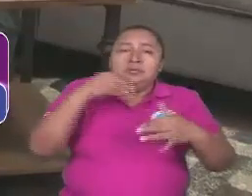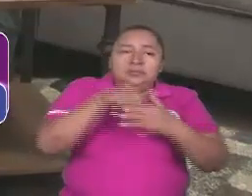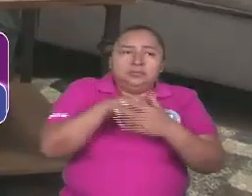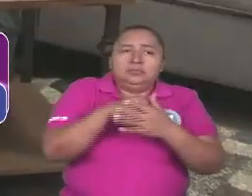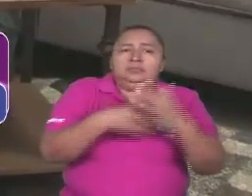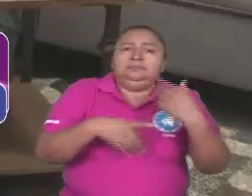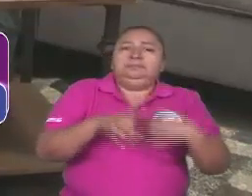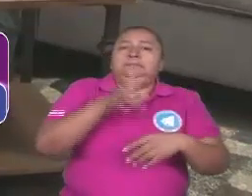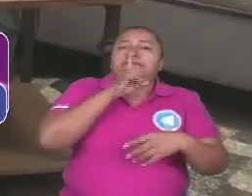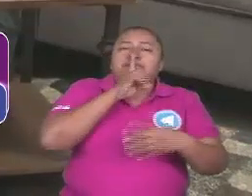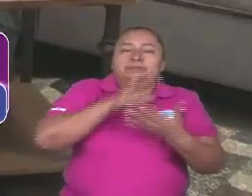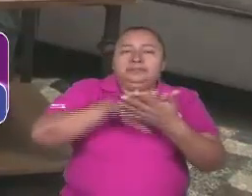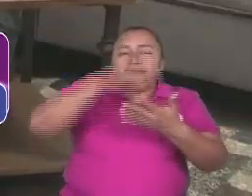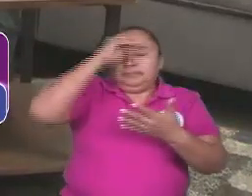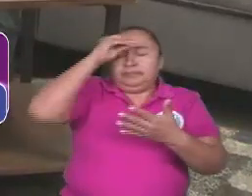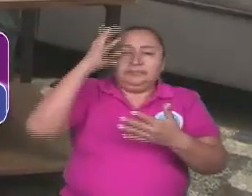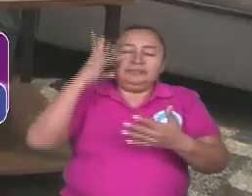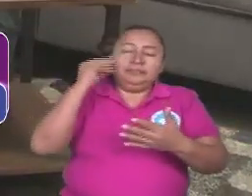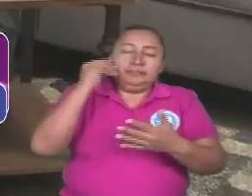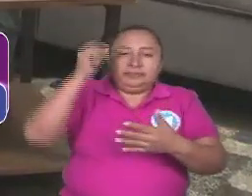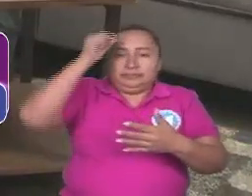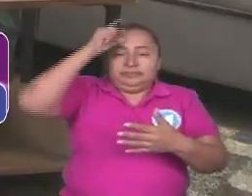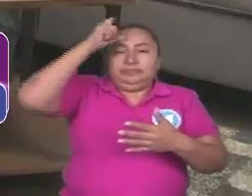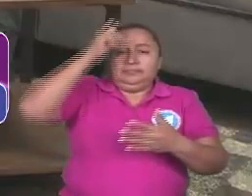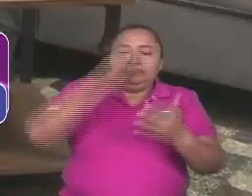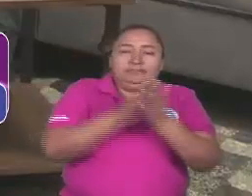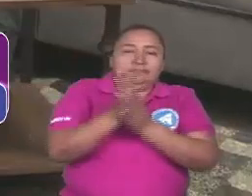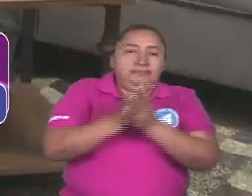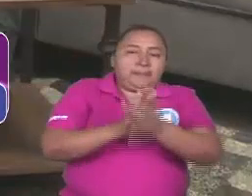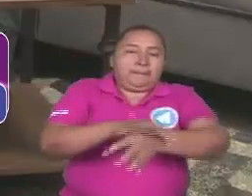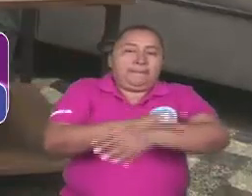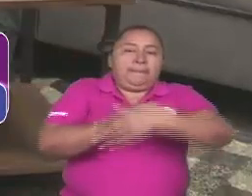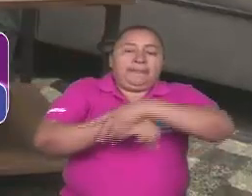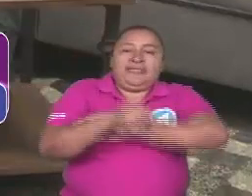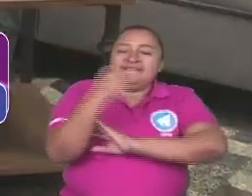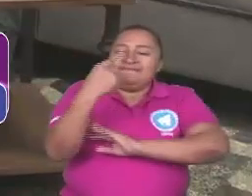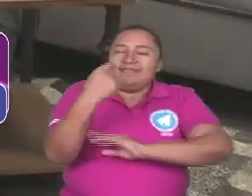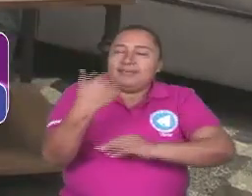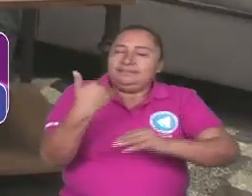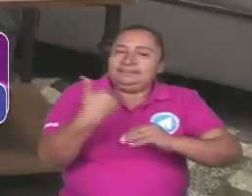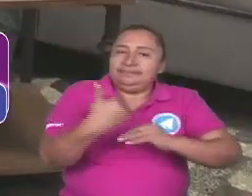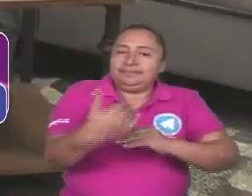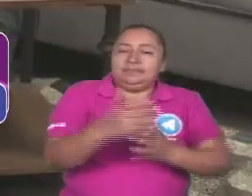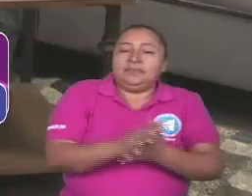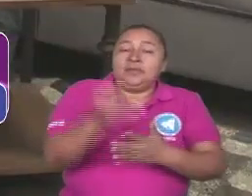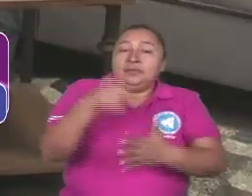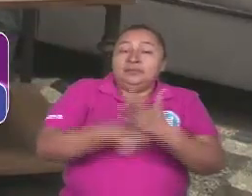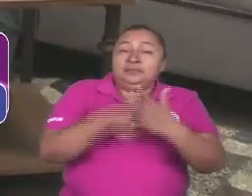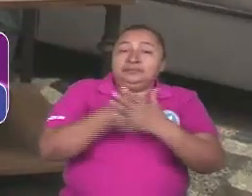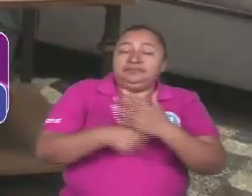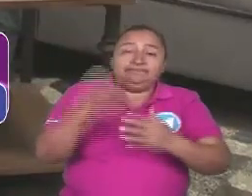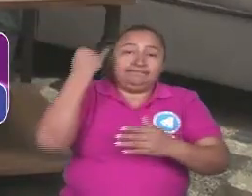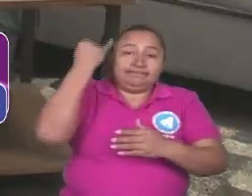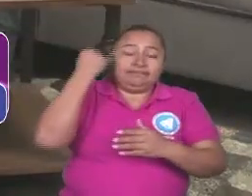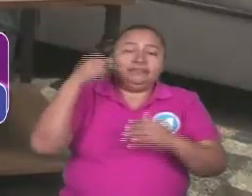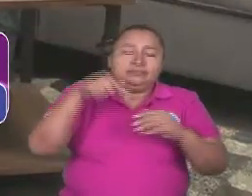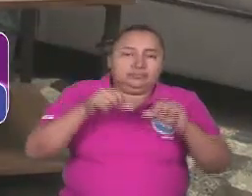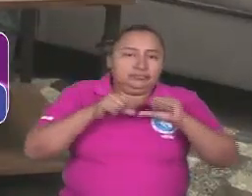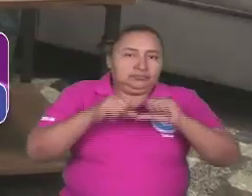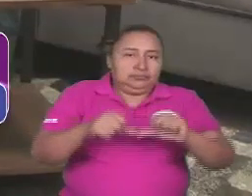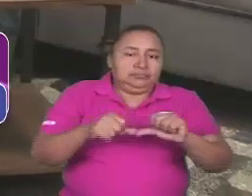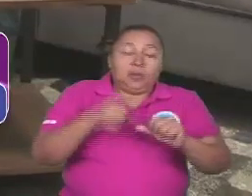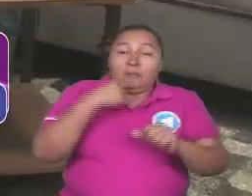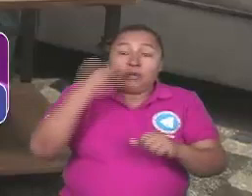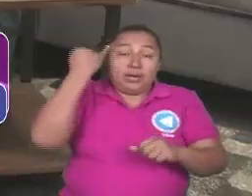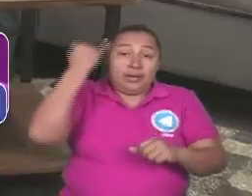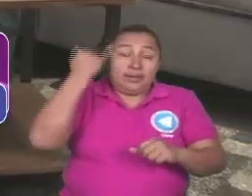experiencia y más sabiduría. Y mayores retos y desafíos que estamos claros. Entonces, la batalla ideológica está porque el